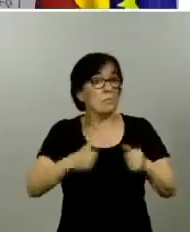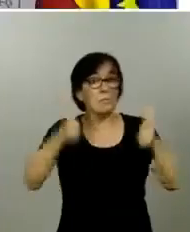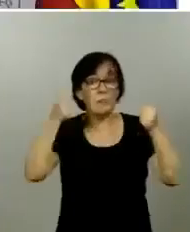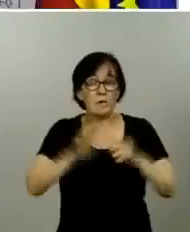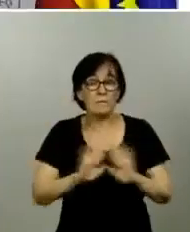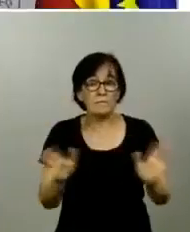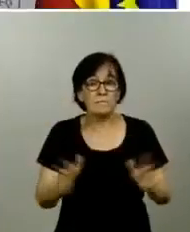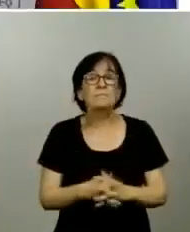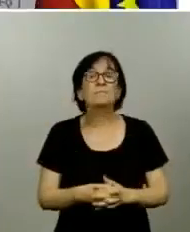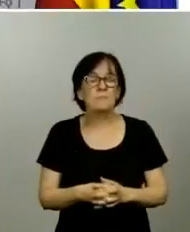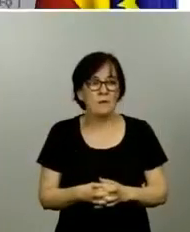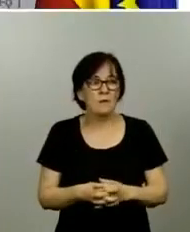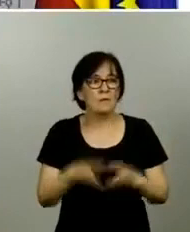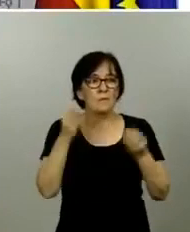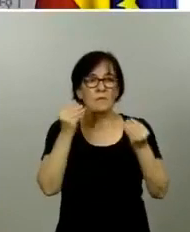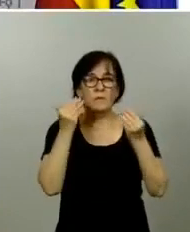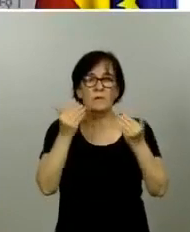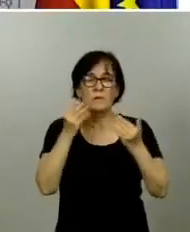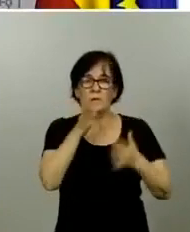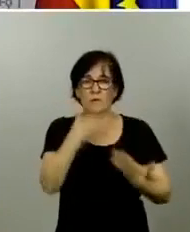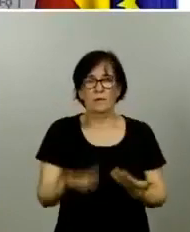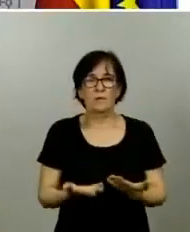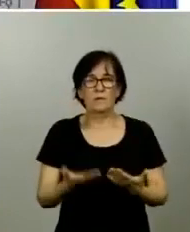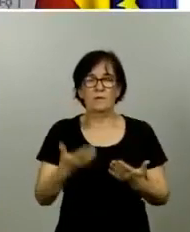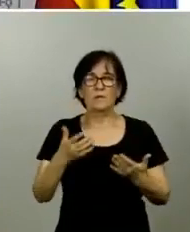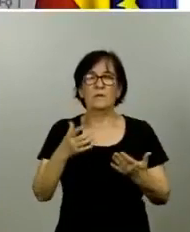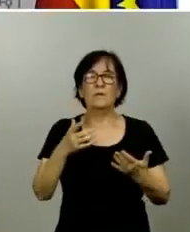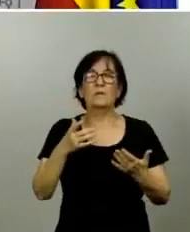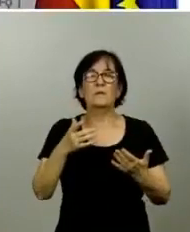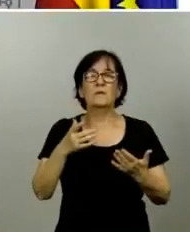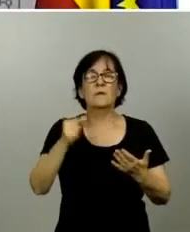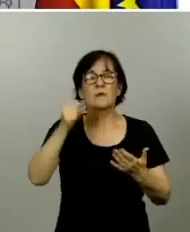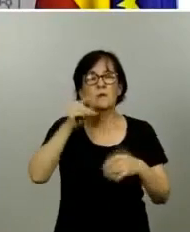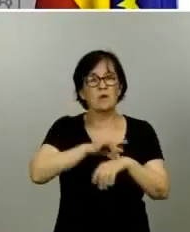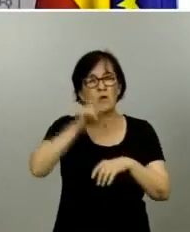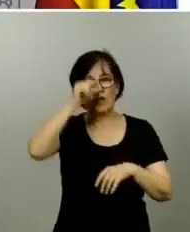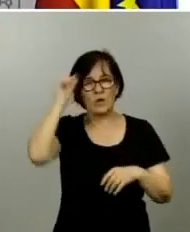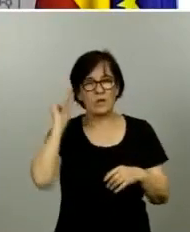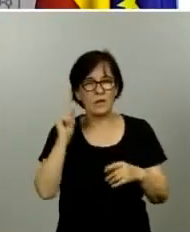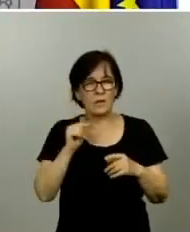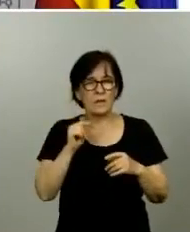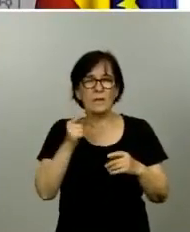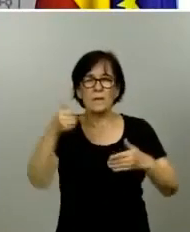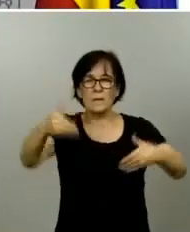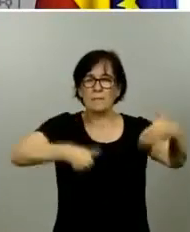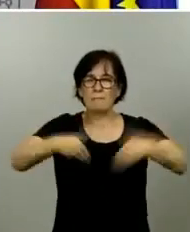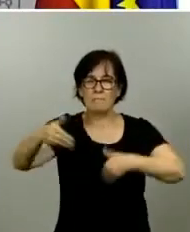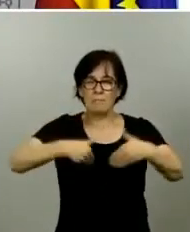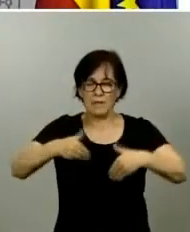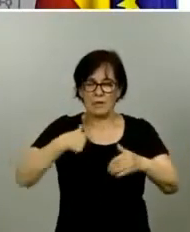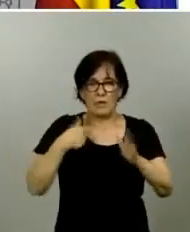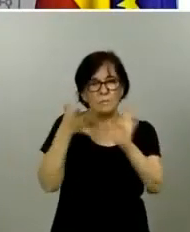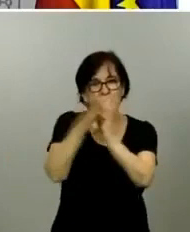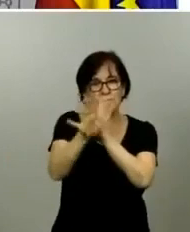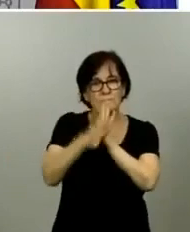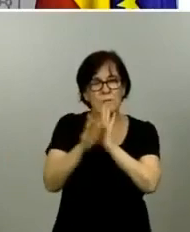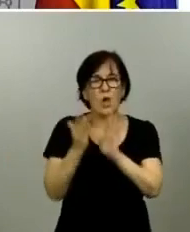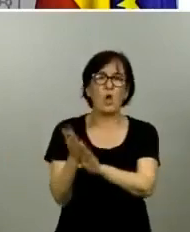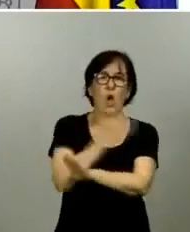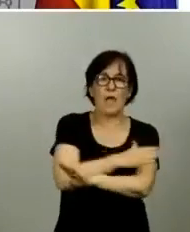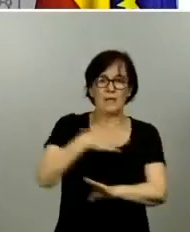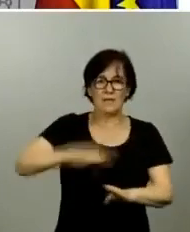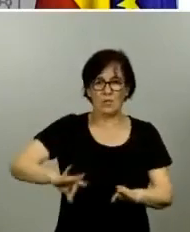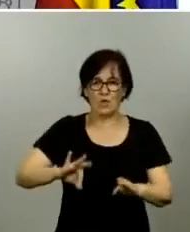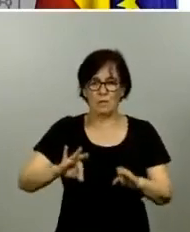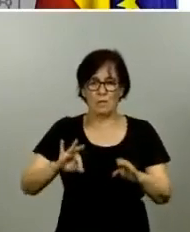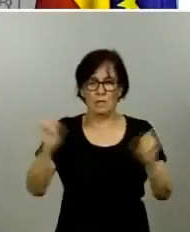Muchas gracias, doctor Simón. Ha habido peticiones de dar a conocer lo antes posible estas decisiones.